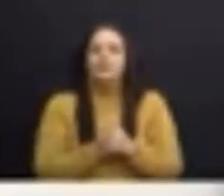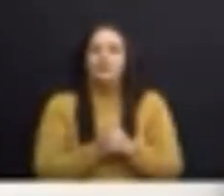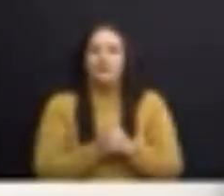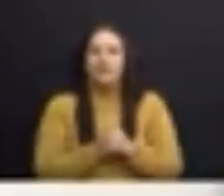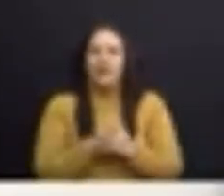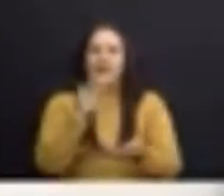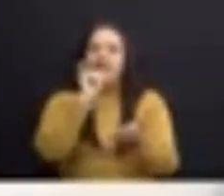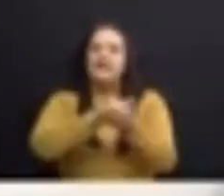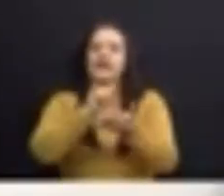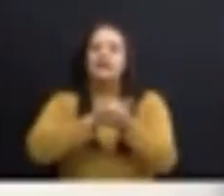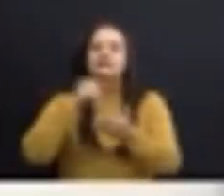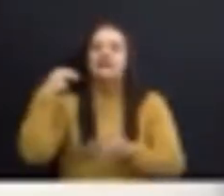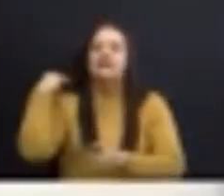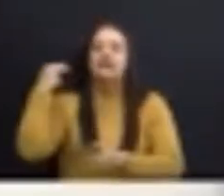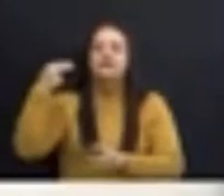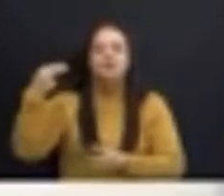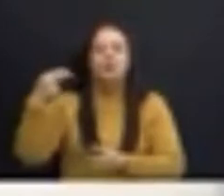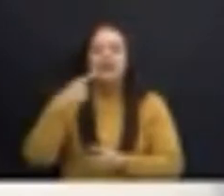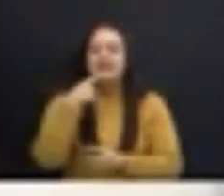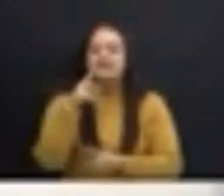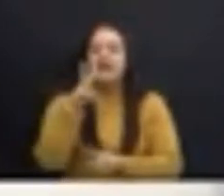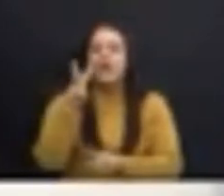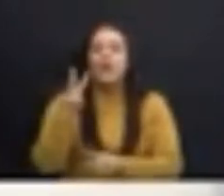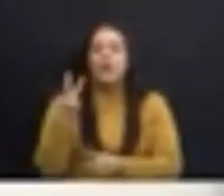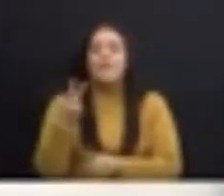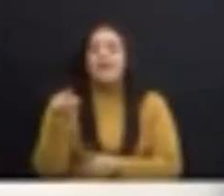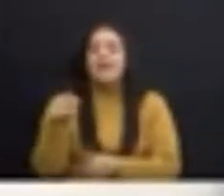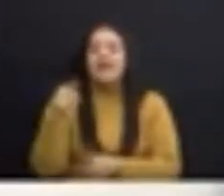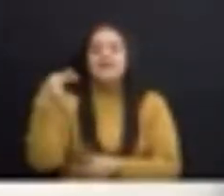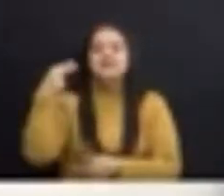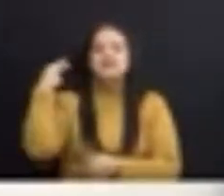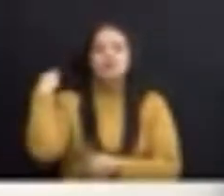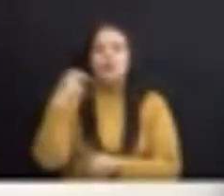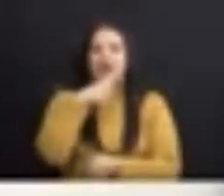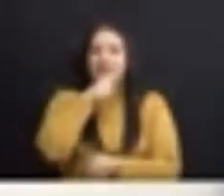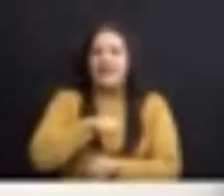Esa es la historia. Dice don Wilmer que es historia de añeja.